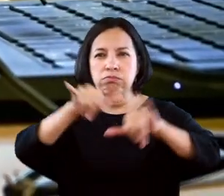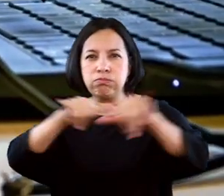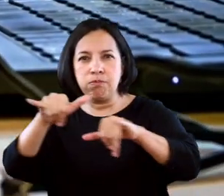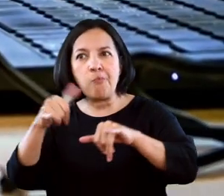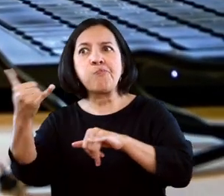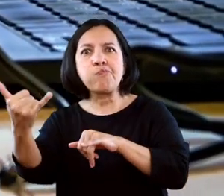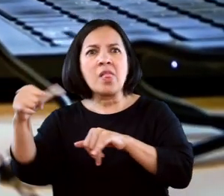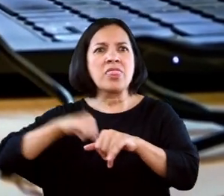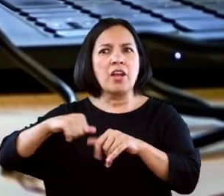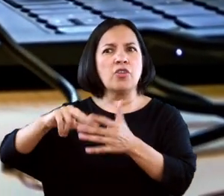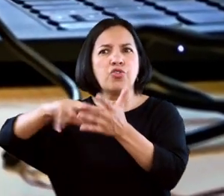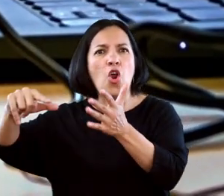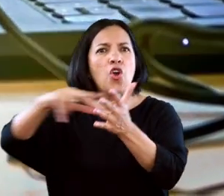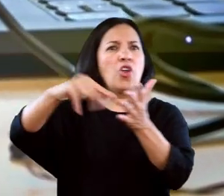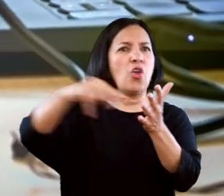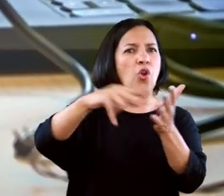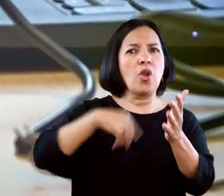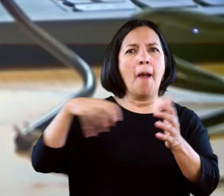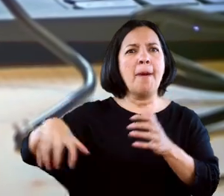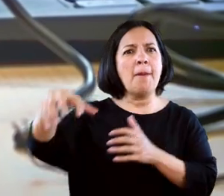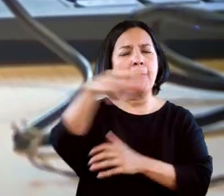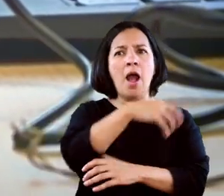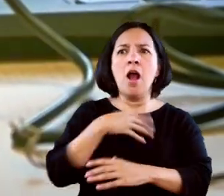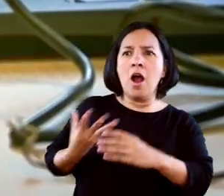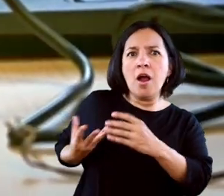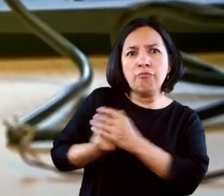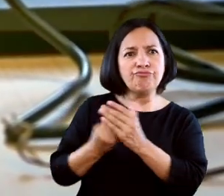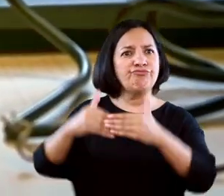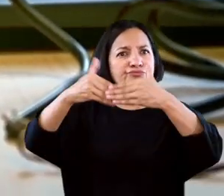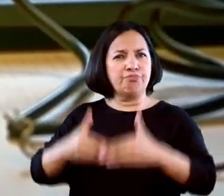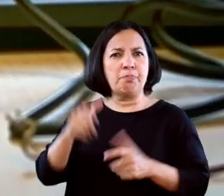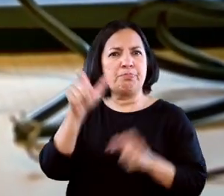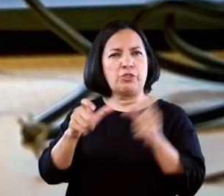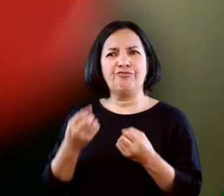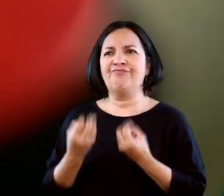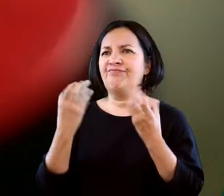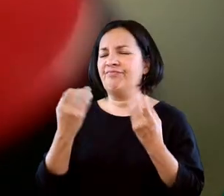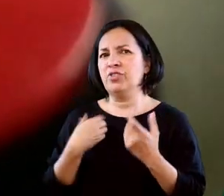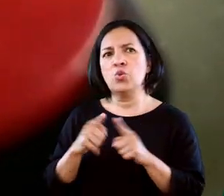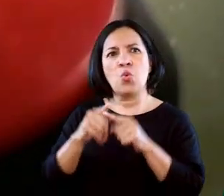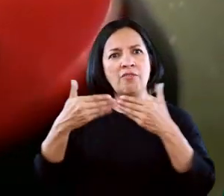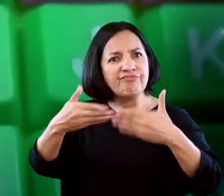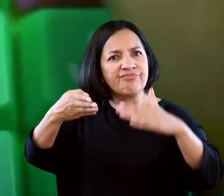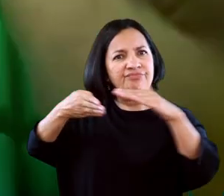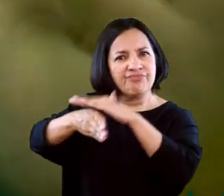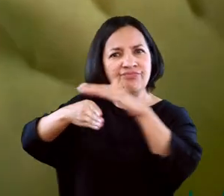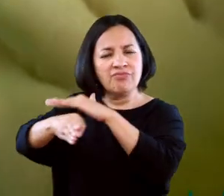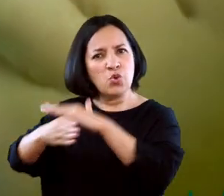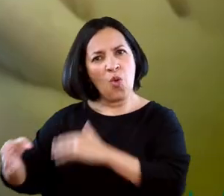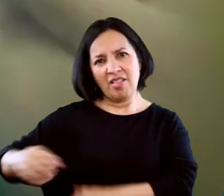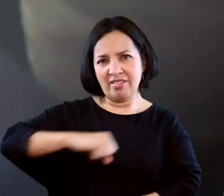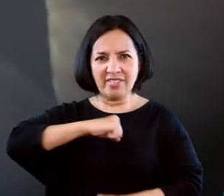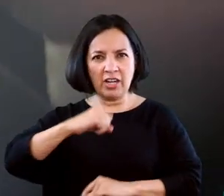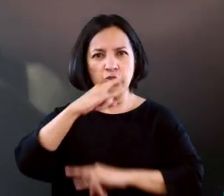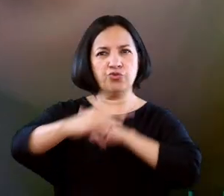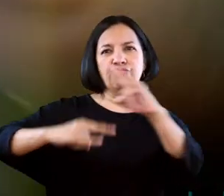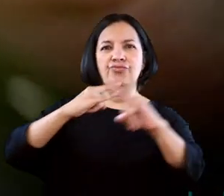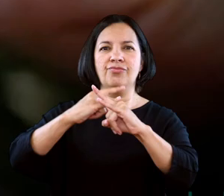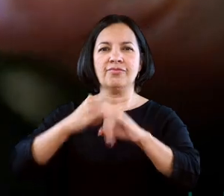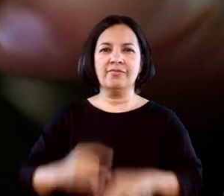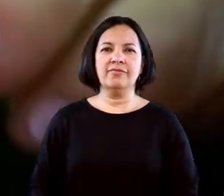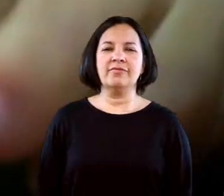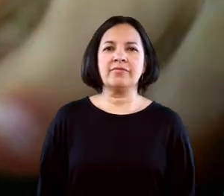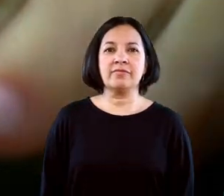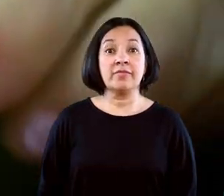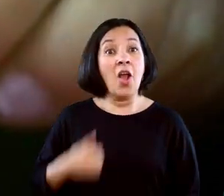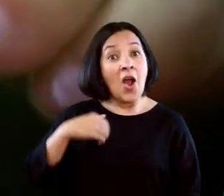aeropuertos, lo que permite generar inclusión a miles de personas y trabajar por la accesibilidad y la inclusión como un derecho